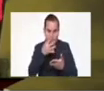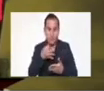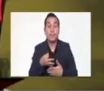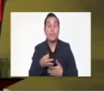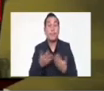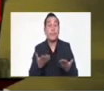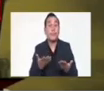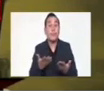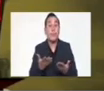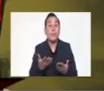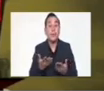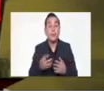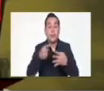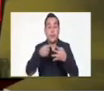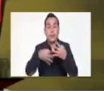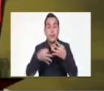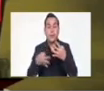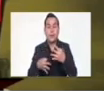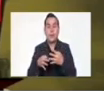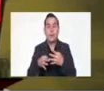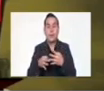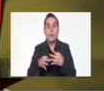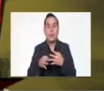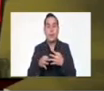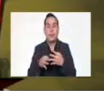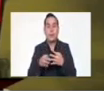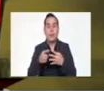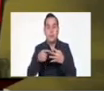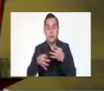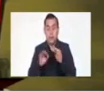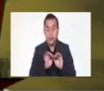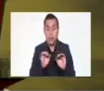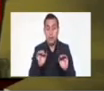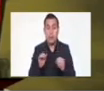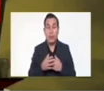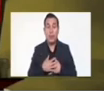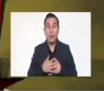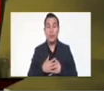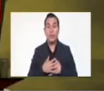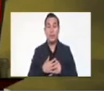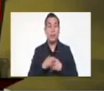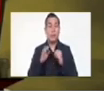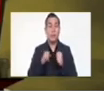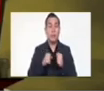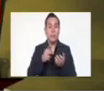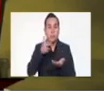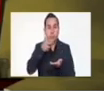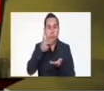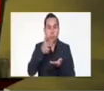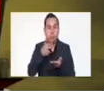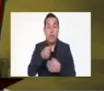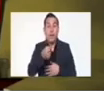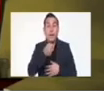un chiquitín comparado todo cuico, que salen tres pelones, queriendo vender ante el mundo algo que no existe